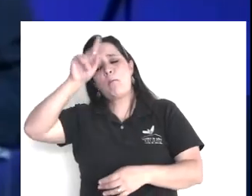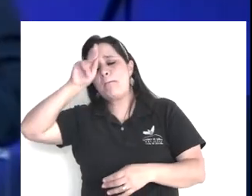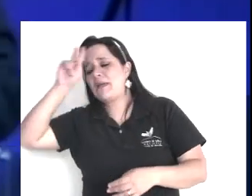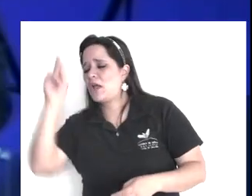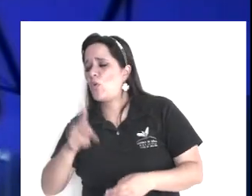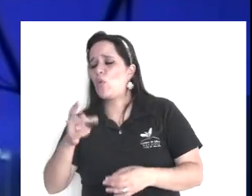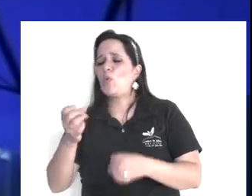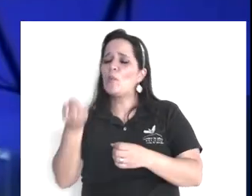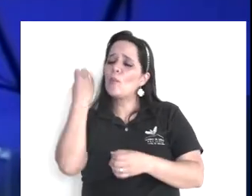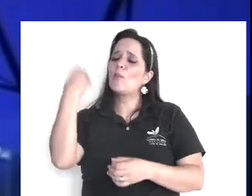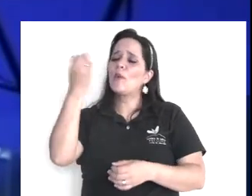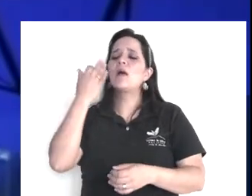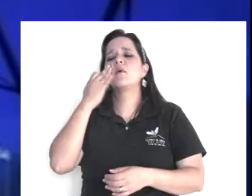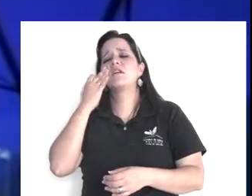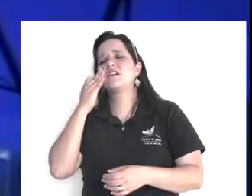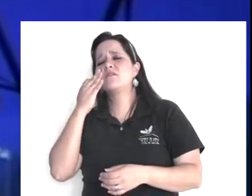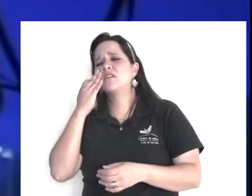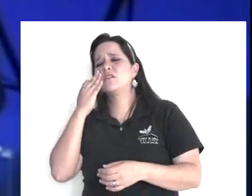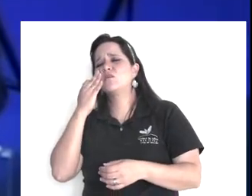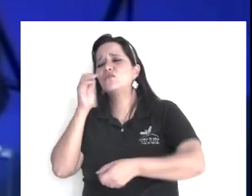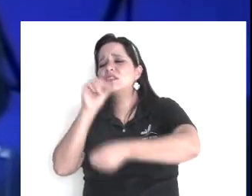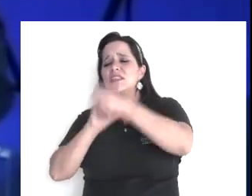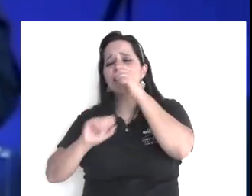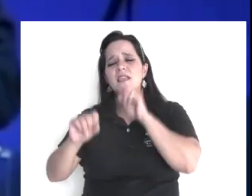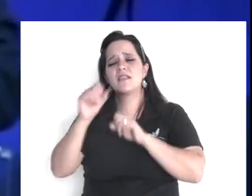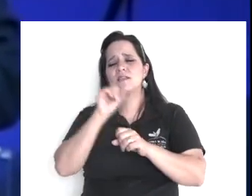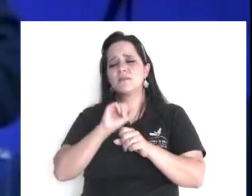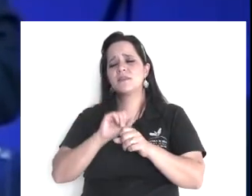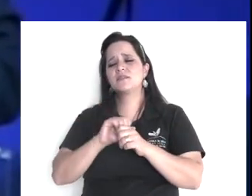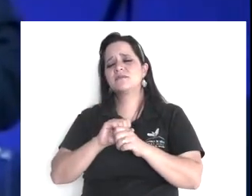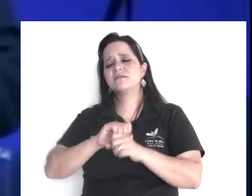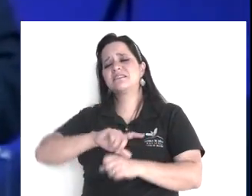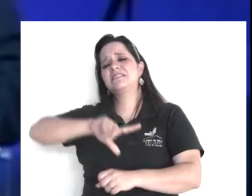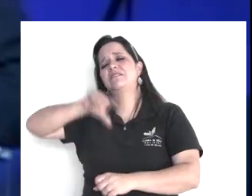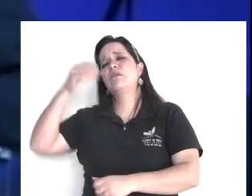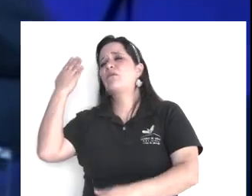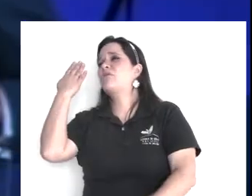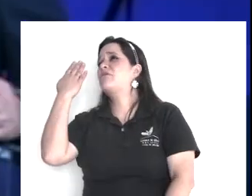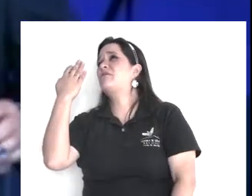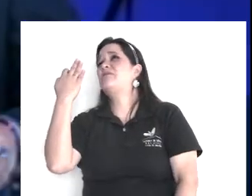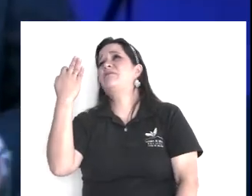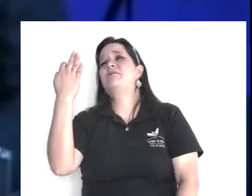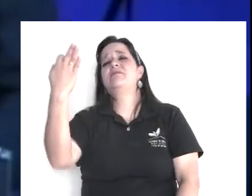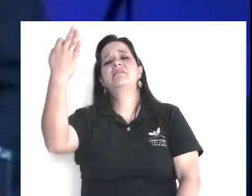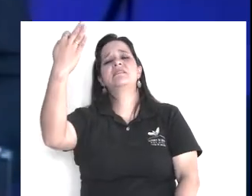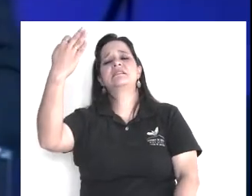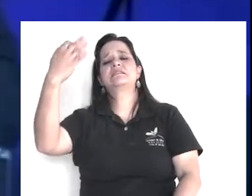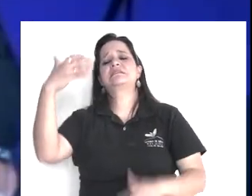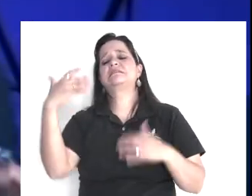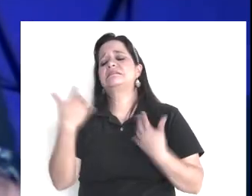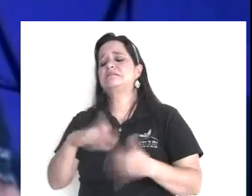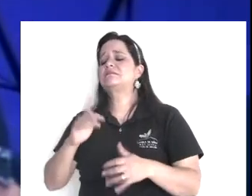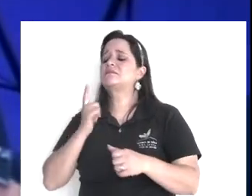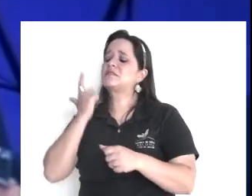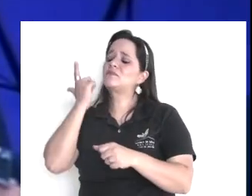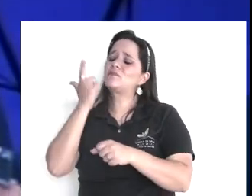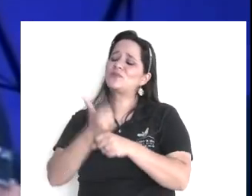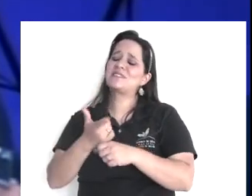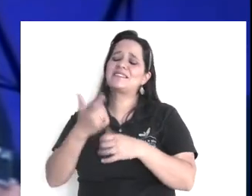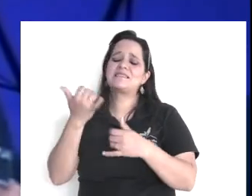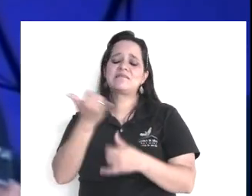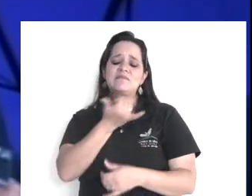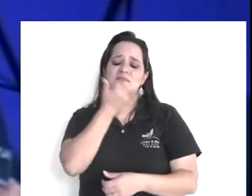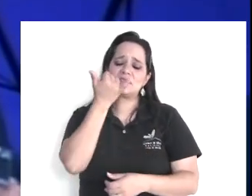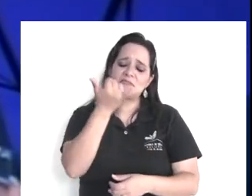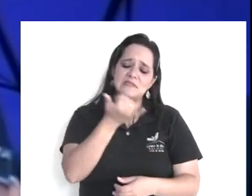y decimos, tontería y media, y al paso del tiempo, cuantas veces, nos hemos dado cuenta, que lo que se decía, era un falso